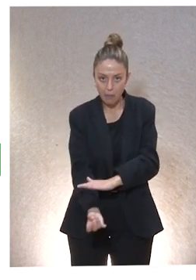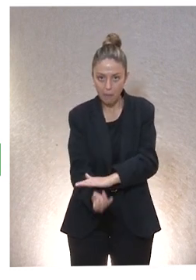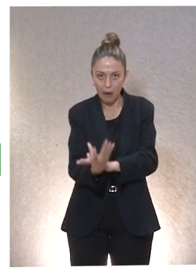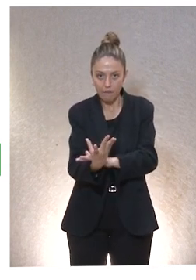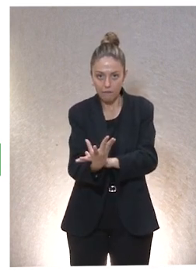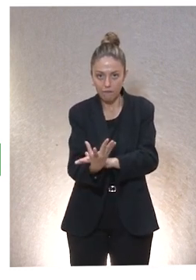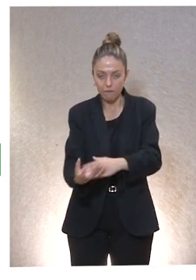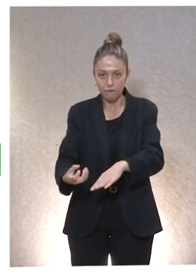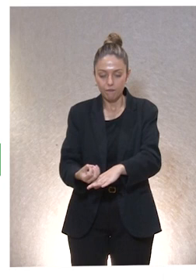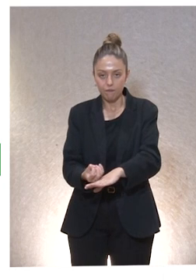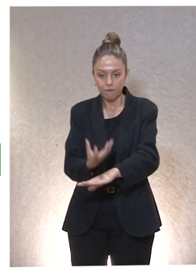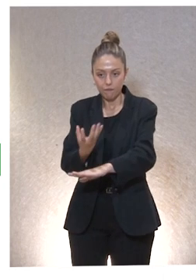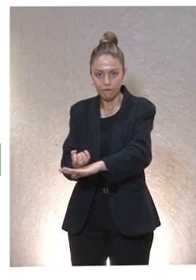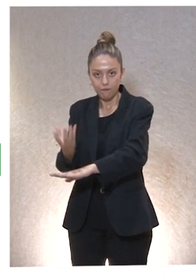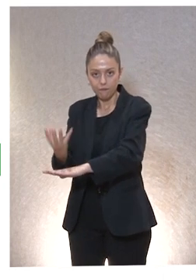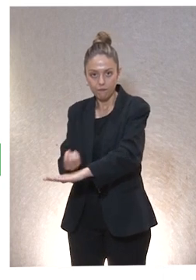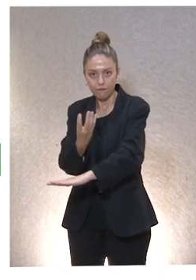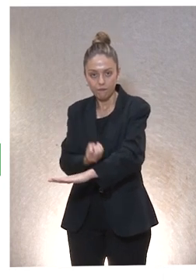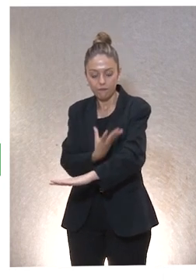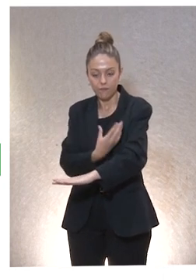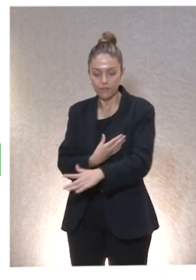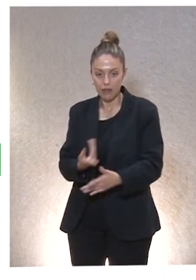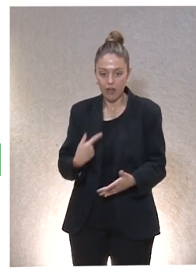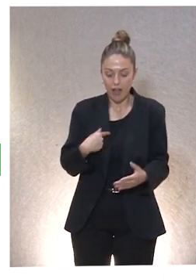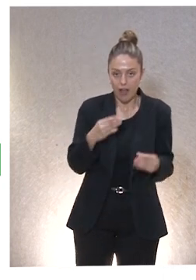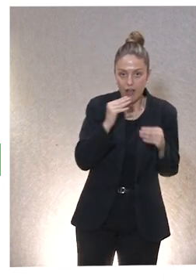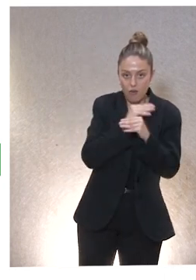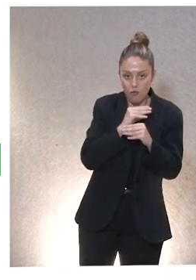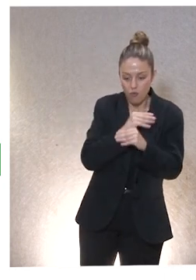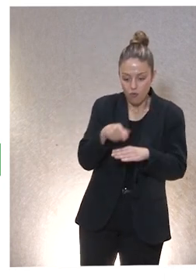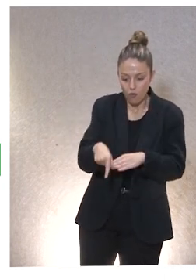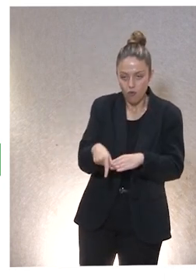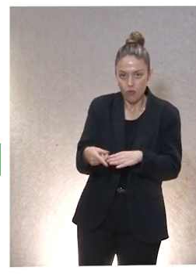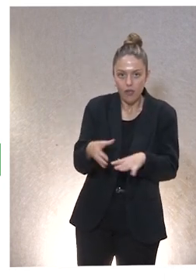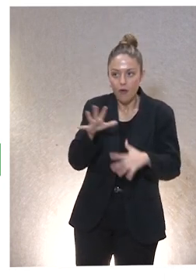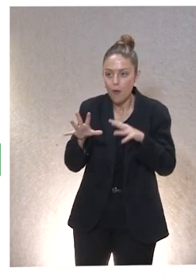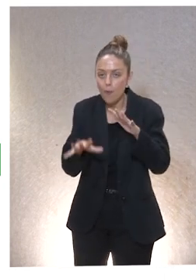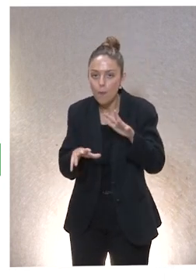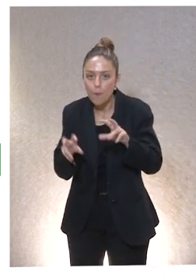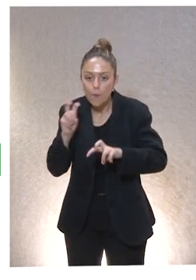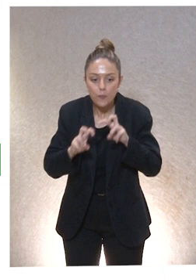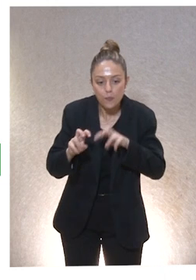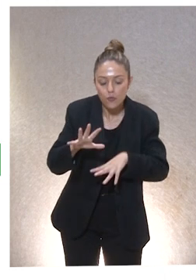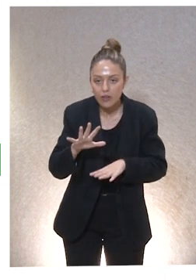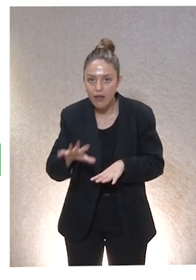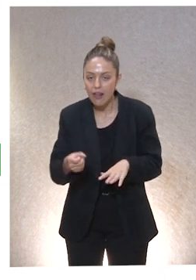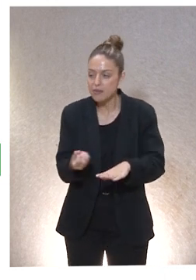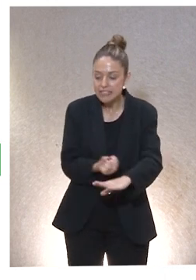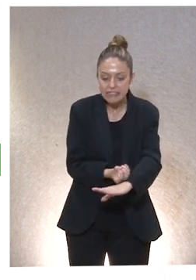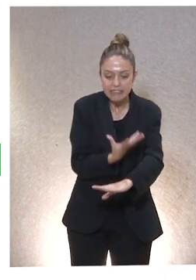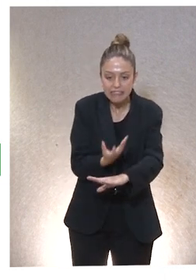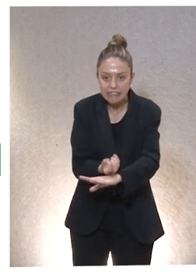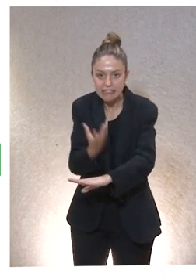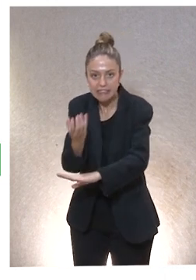empezamos el otoño, ahora la estación de las setas, al que le gusten, irá por ahí a buscarlas y, efectivamente, aquí una seta, aquí otra seta,